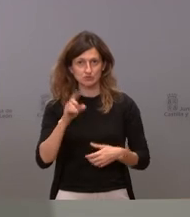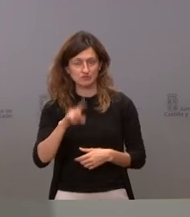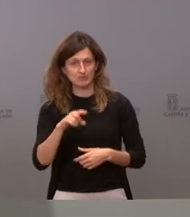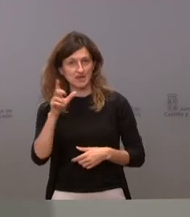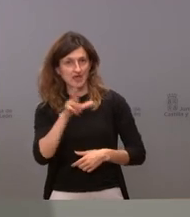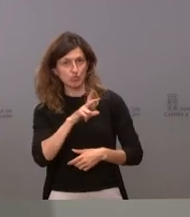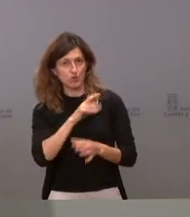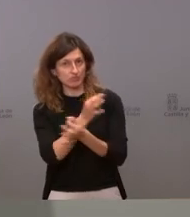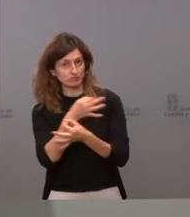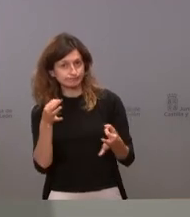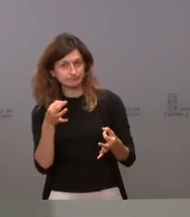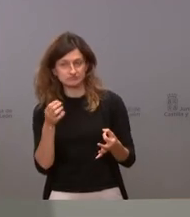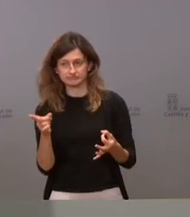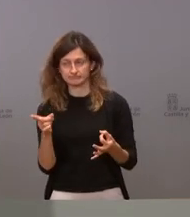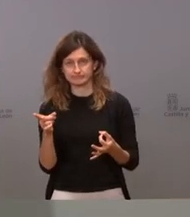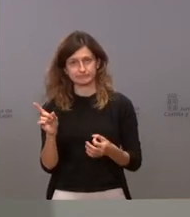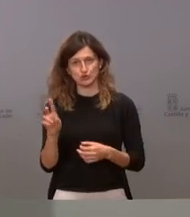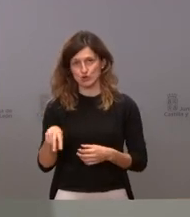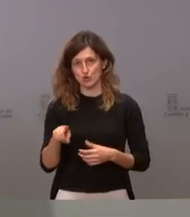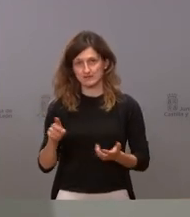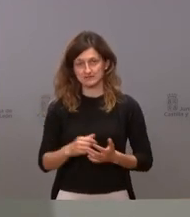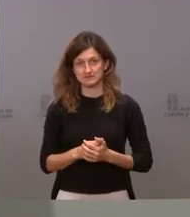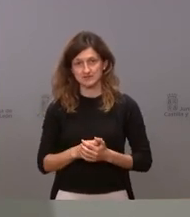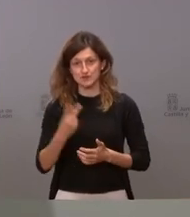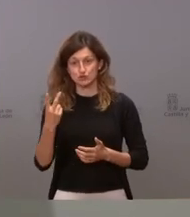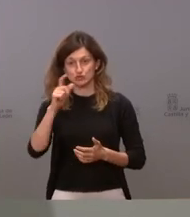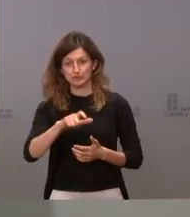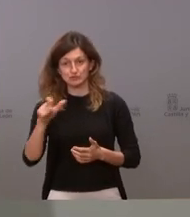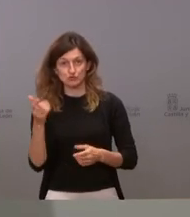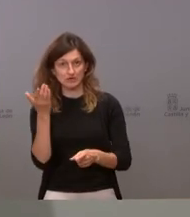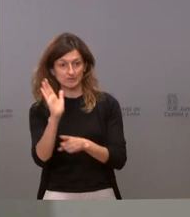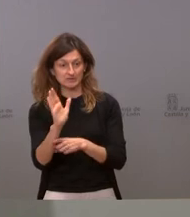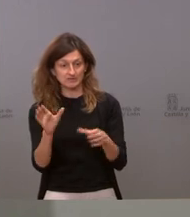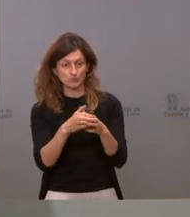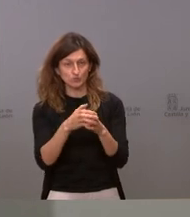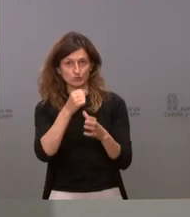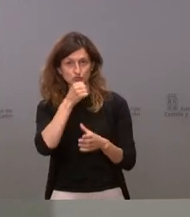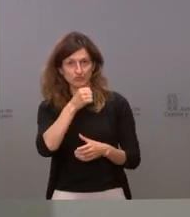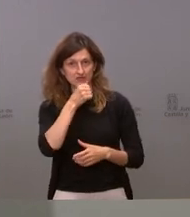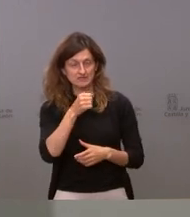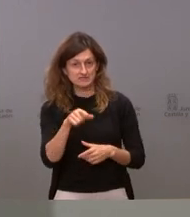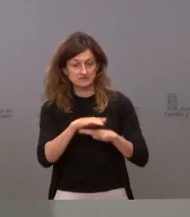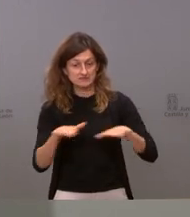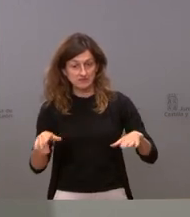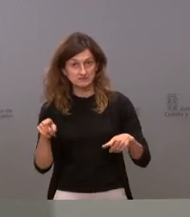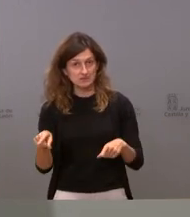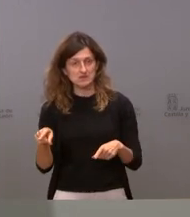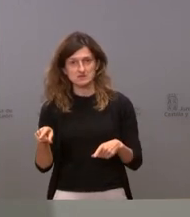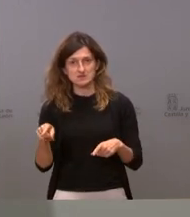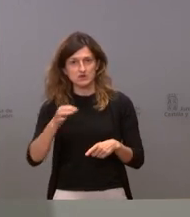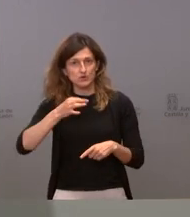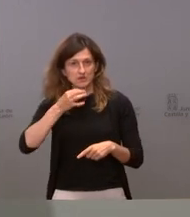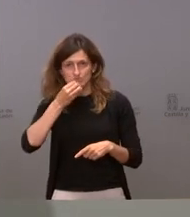educación en las cortes pues las dos personas que representan al partido socialista pues probablemente no son las